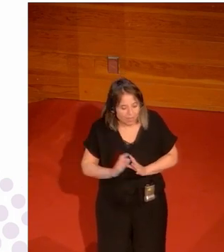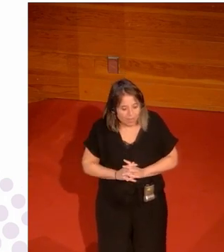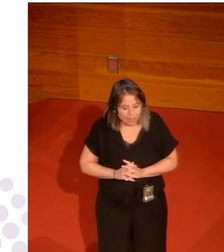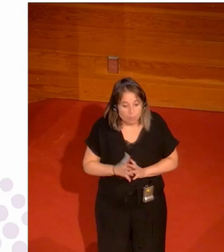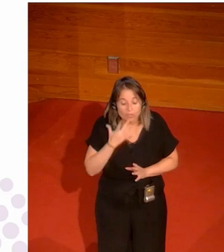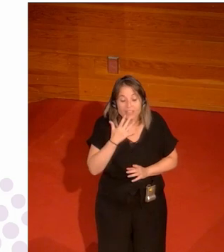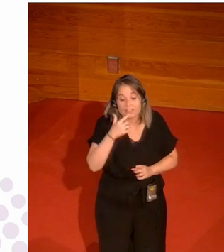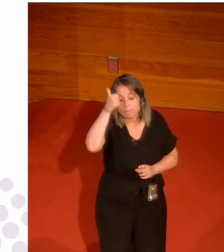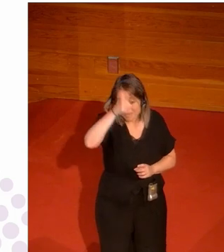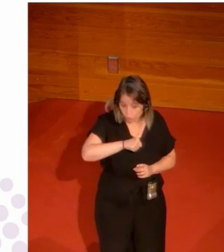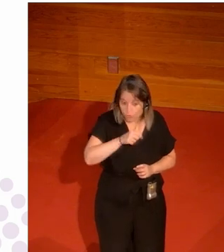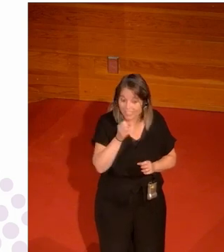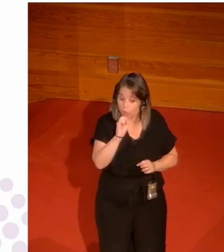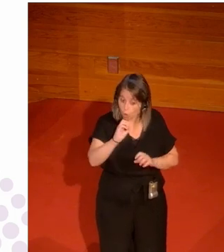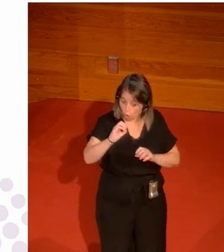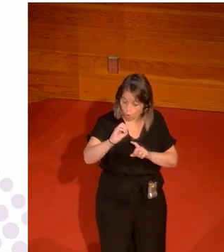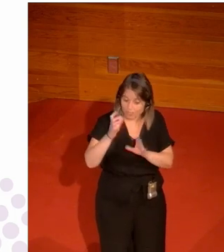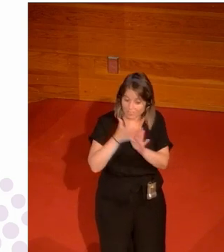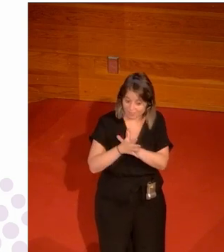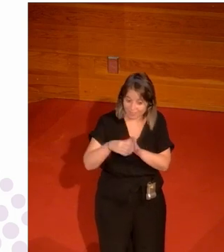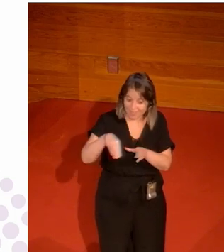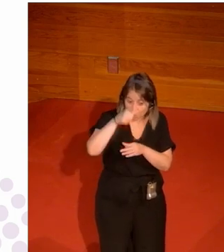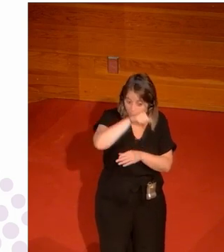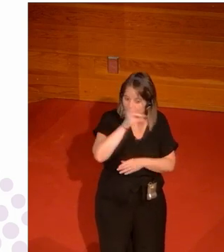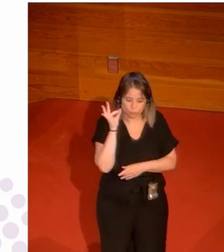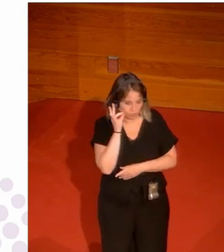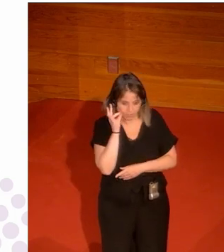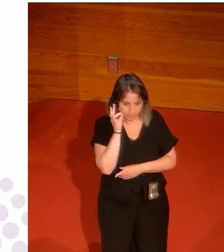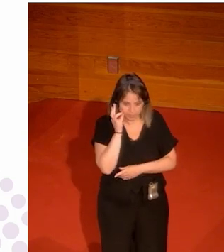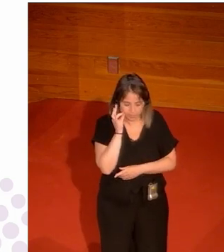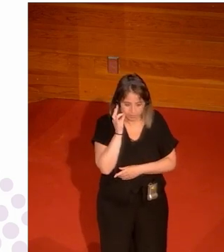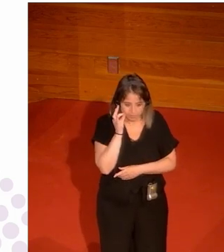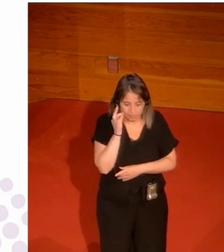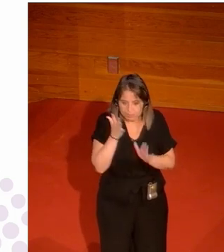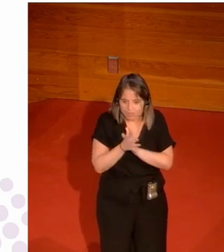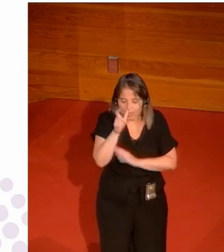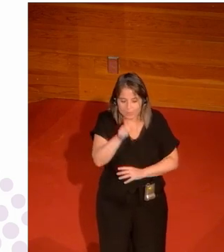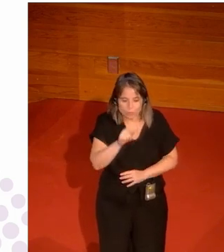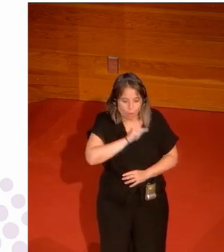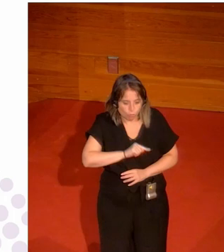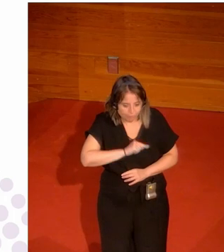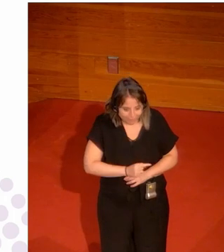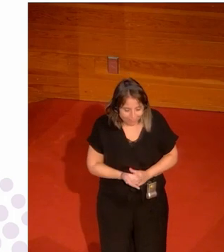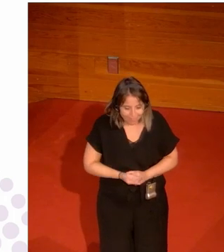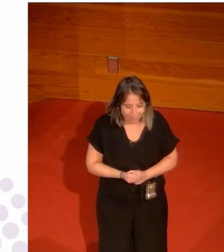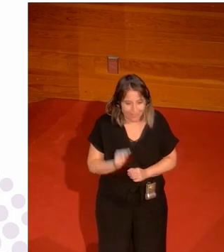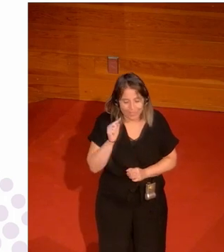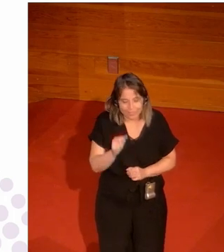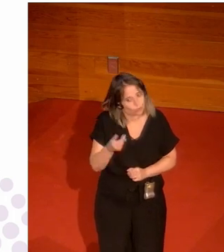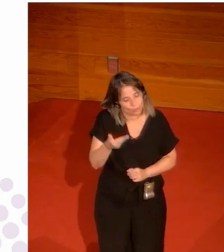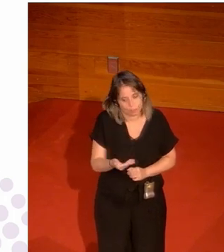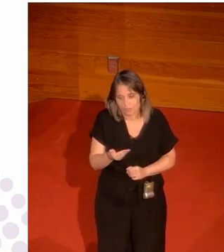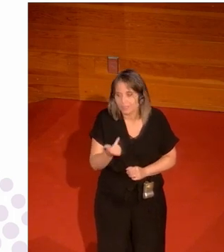bien si esto no se trata de hombres y mujeres se trata de gente concienciada o no concienciada eso que vaya por